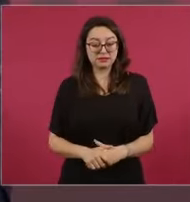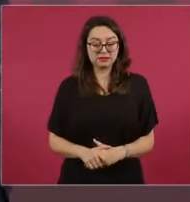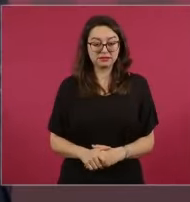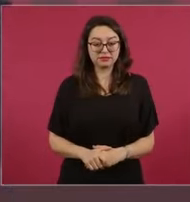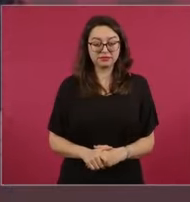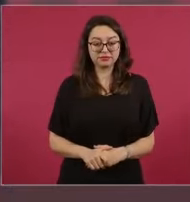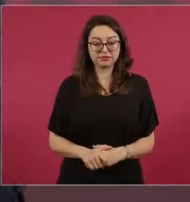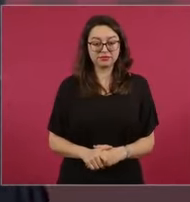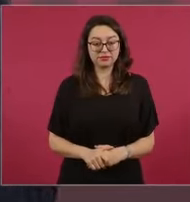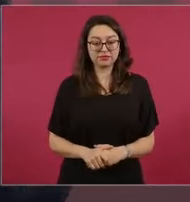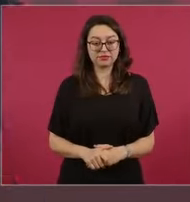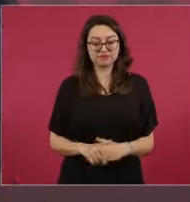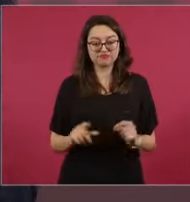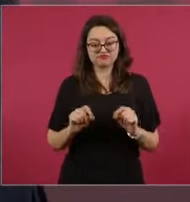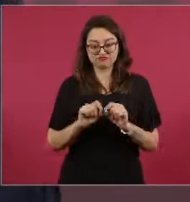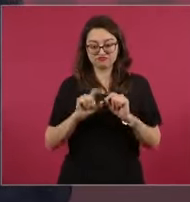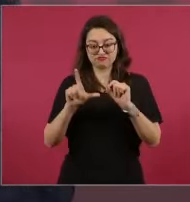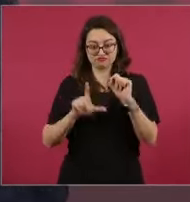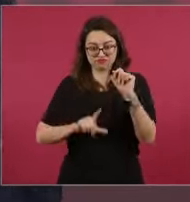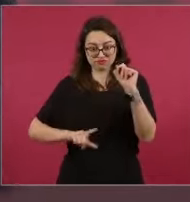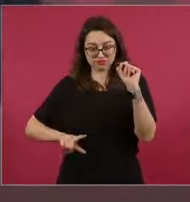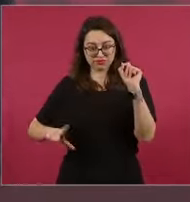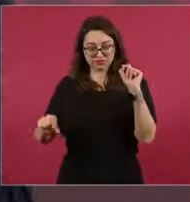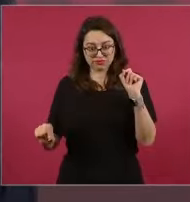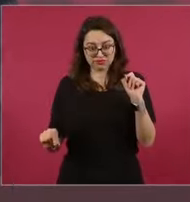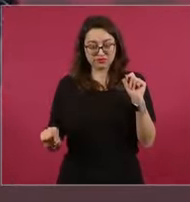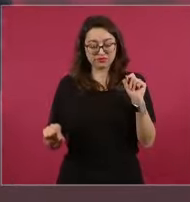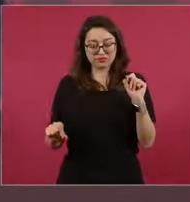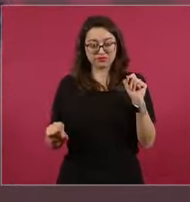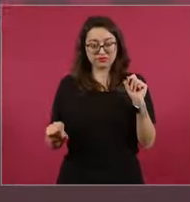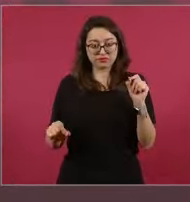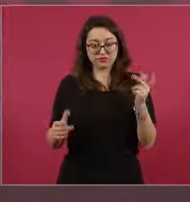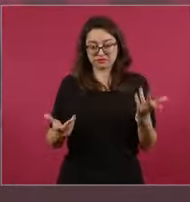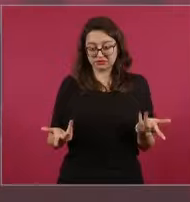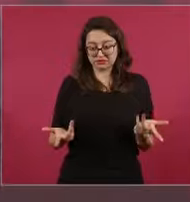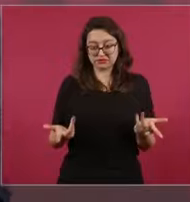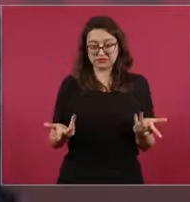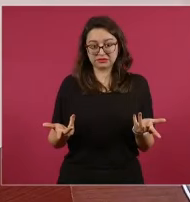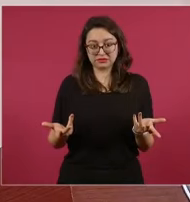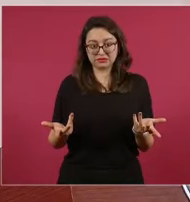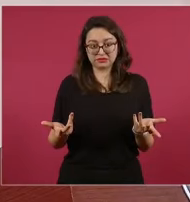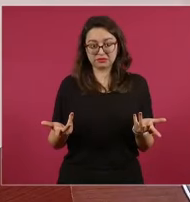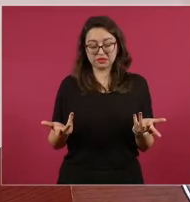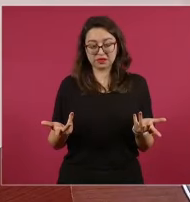y ya México ocupa al final del gobierno de Salinas